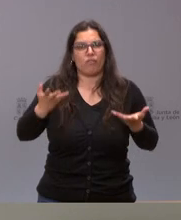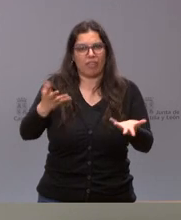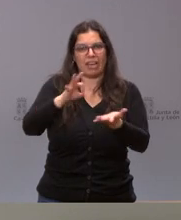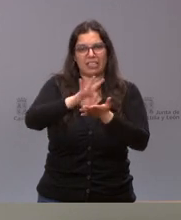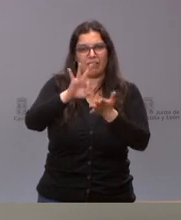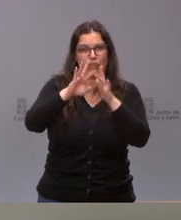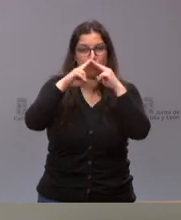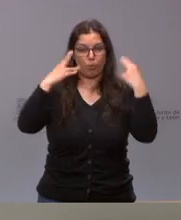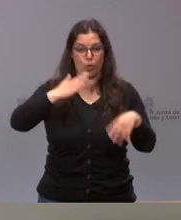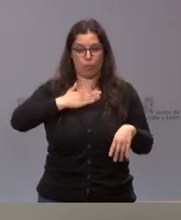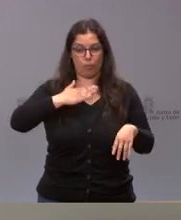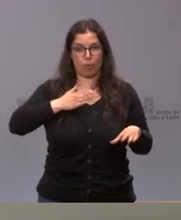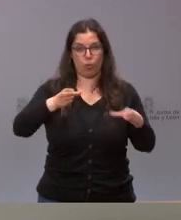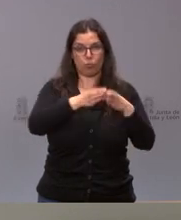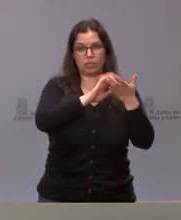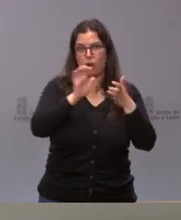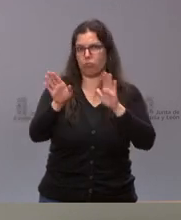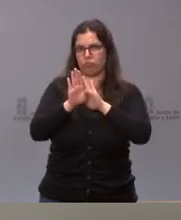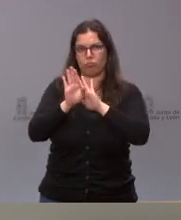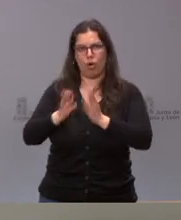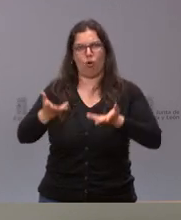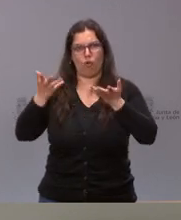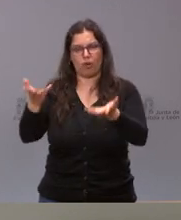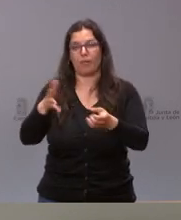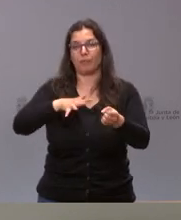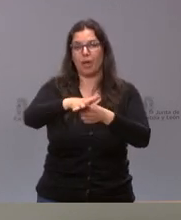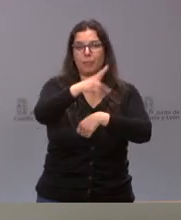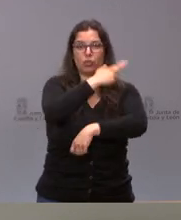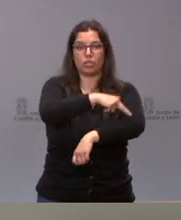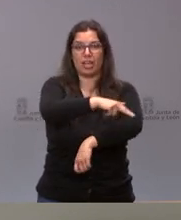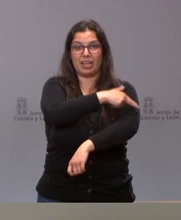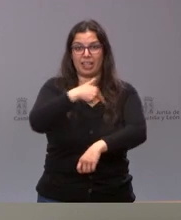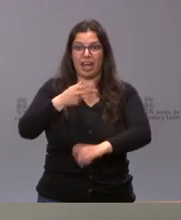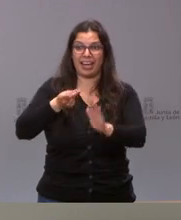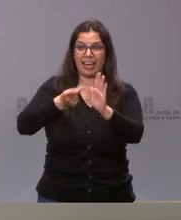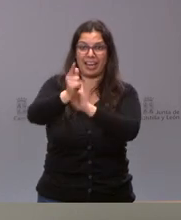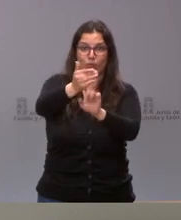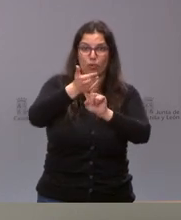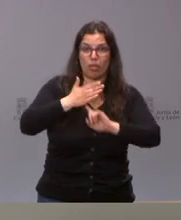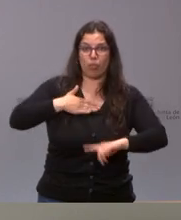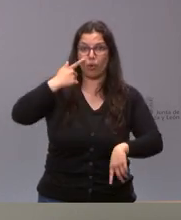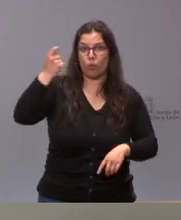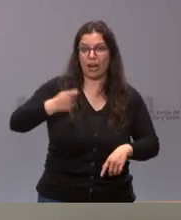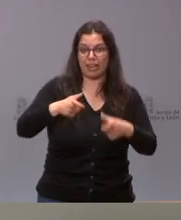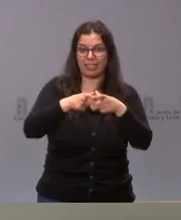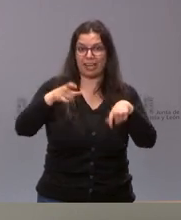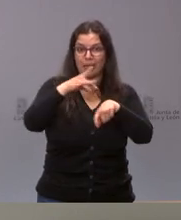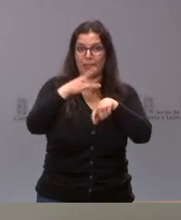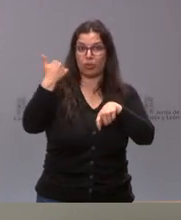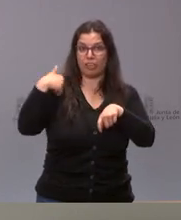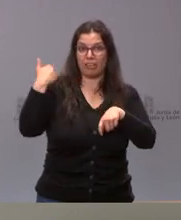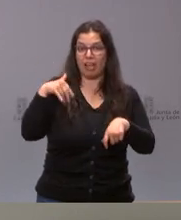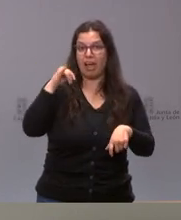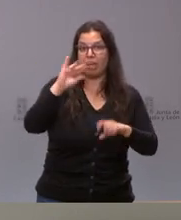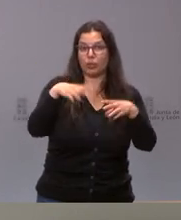dispone la Junta de Castilla y León. En el ámbito de sanidad, los refugiados ucranianos con tarjeta sanitaria en nuestra comunidad